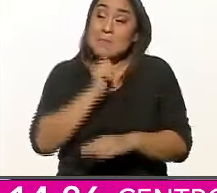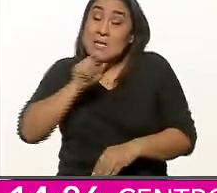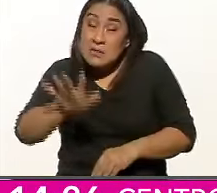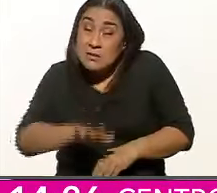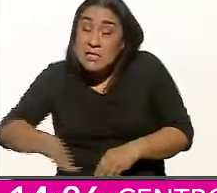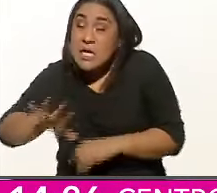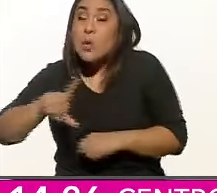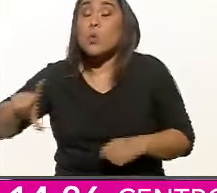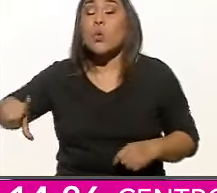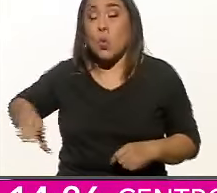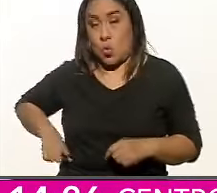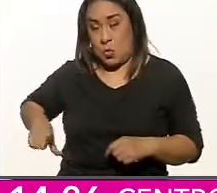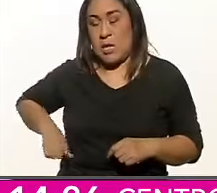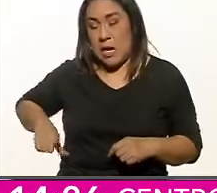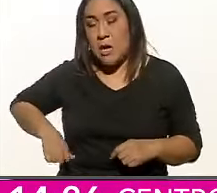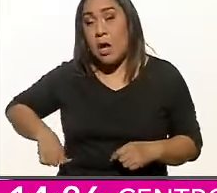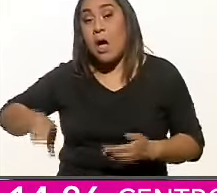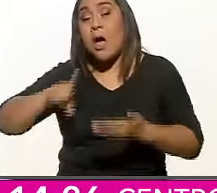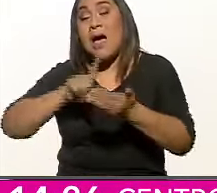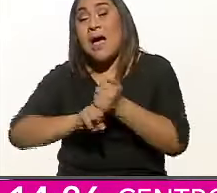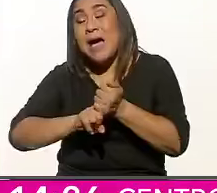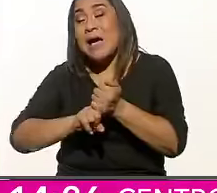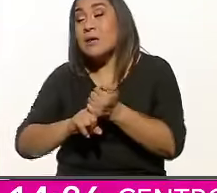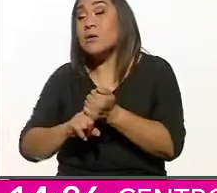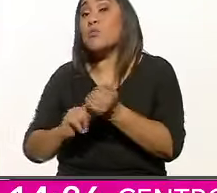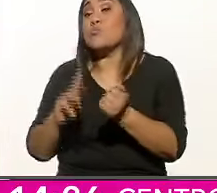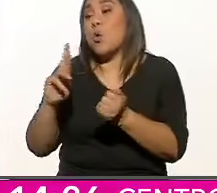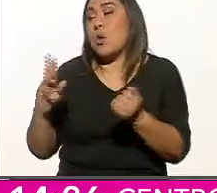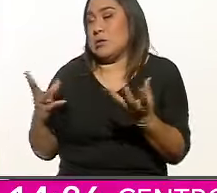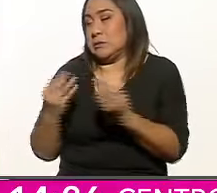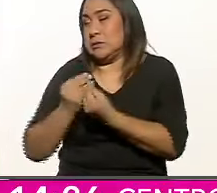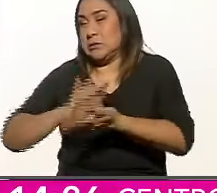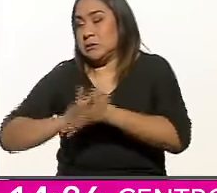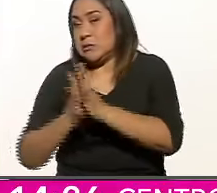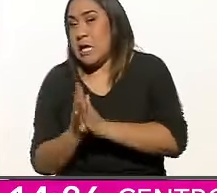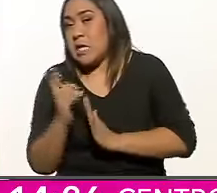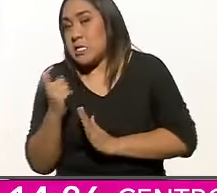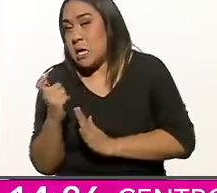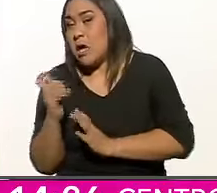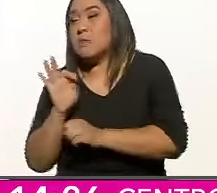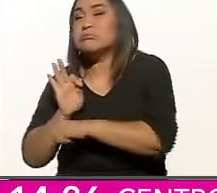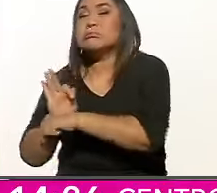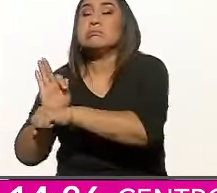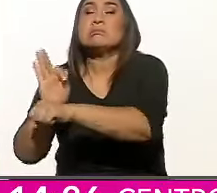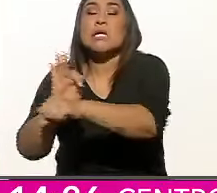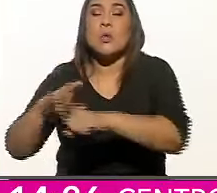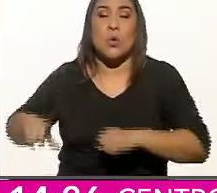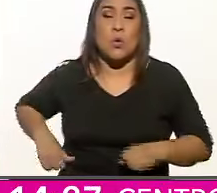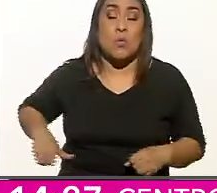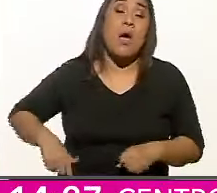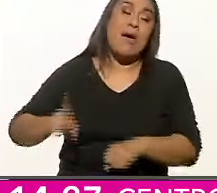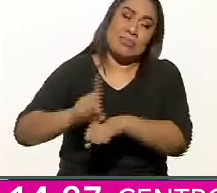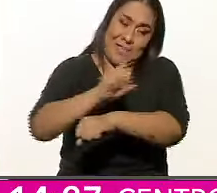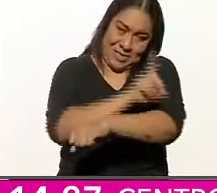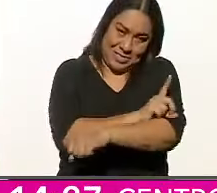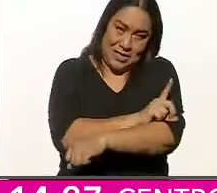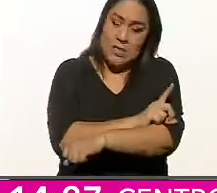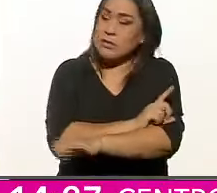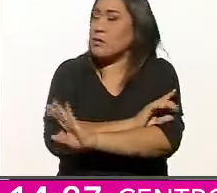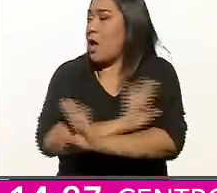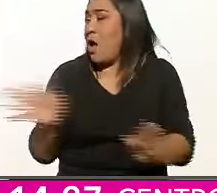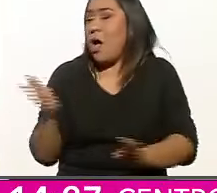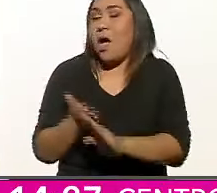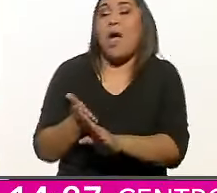supeditado a la voluntad del poder económico, a los otros poderes del Estado. Atrás,